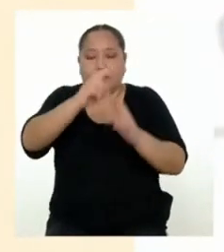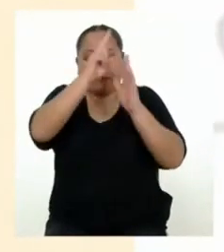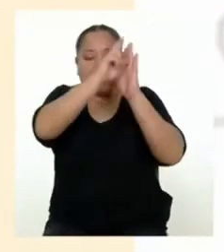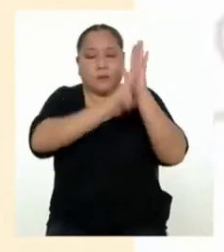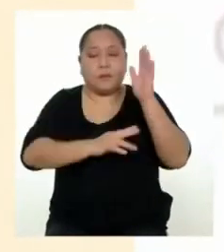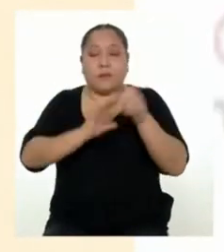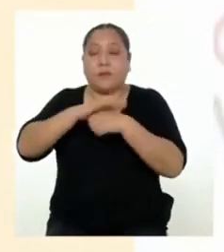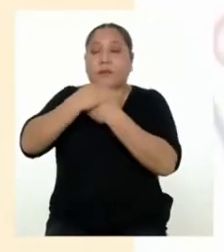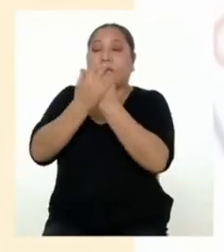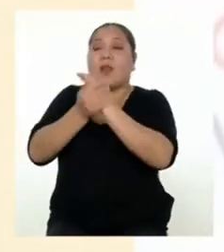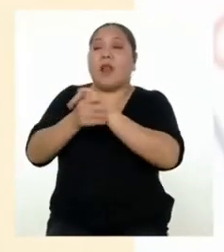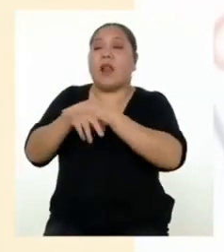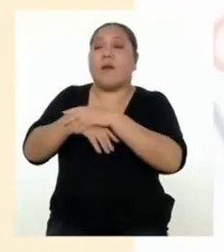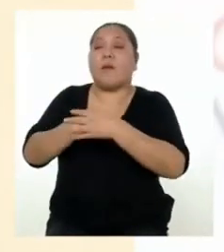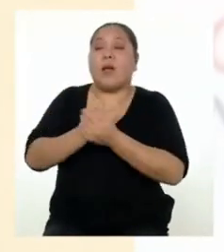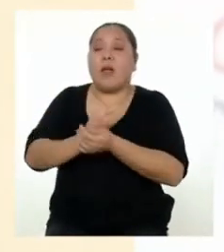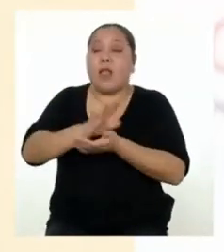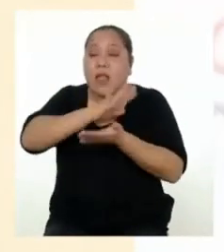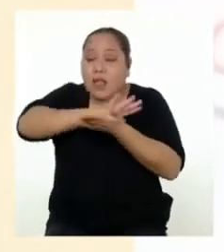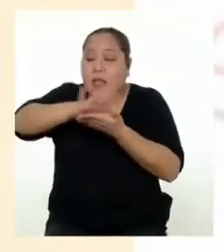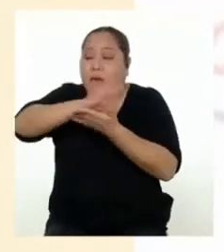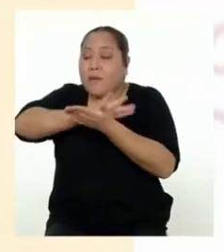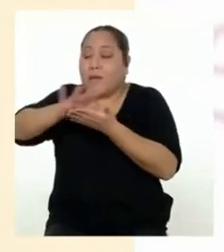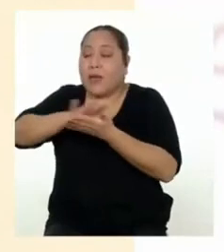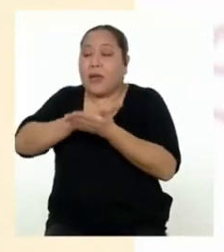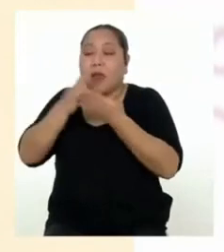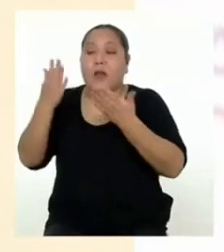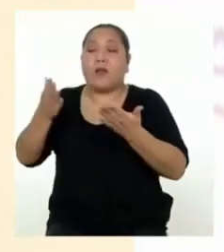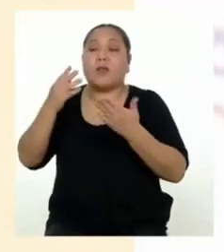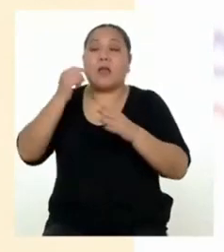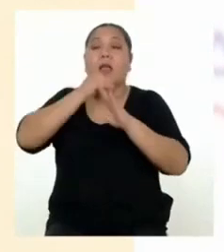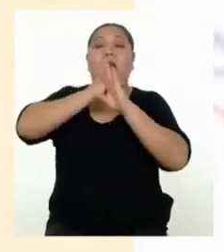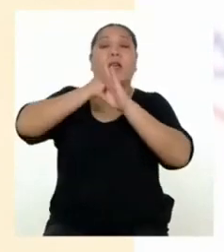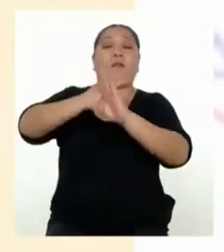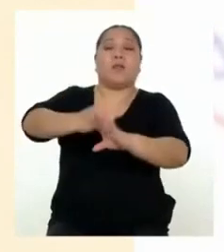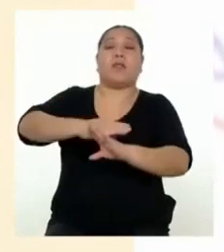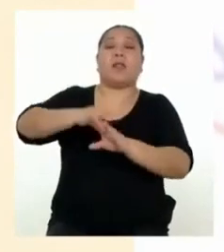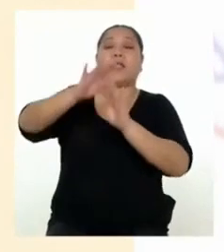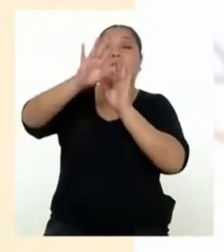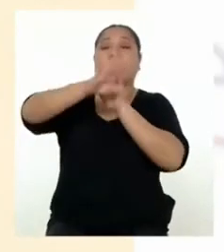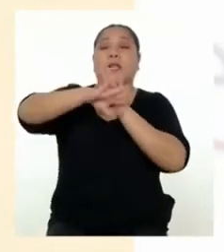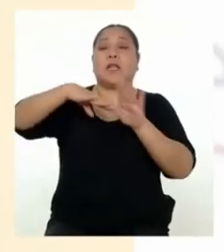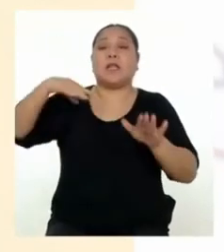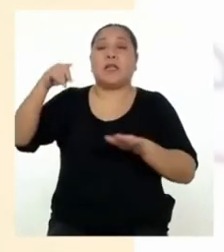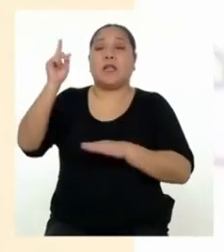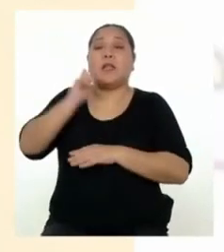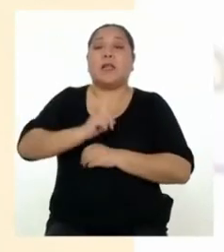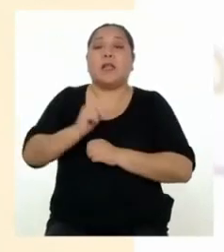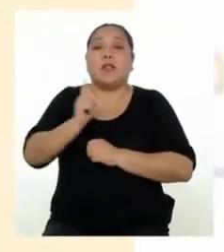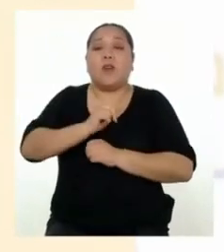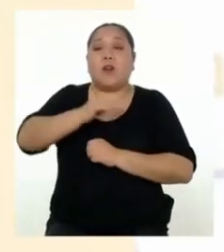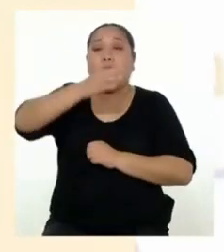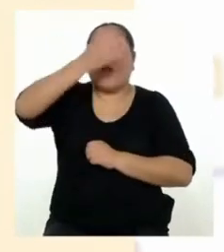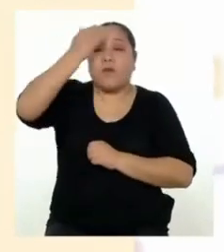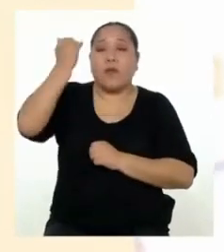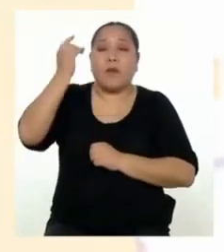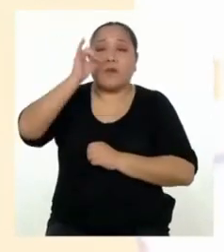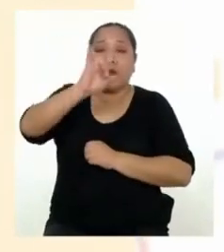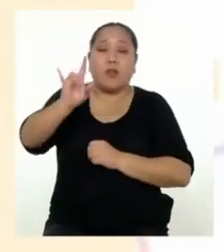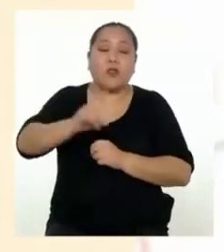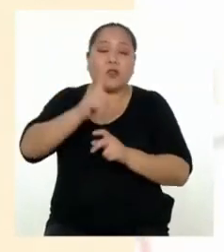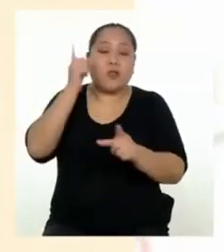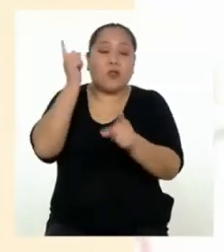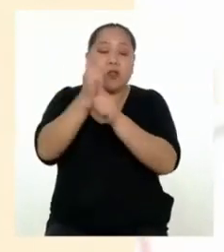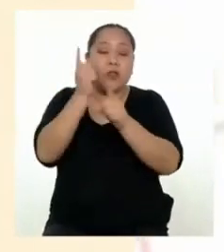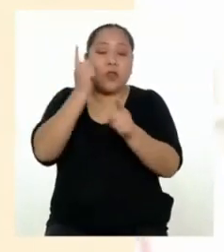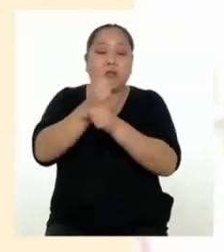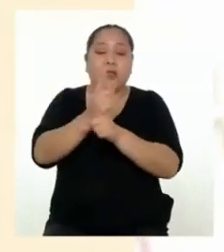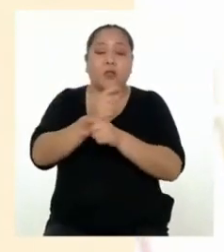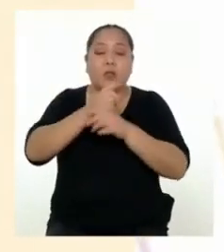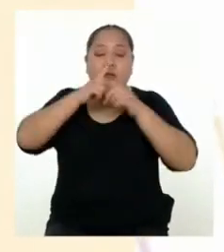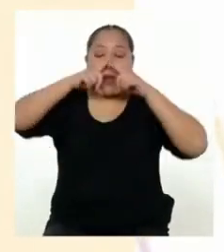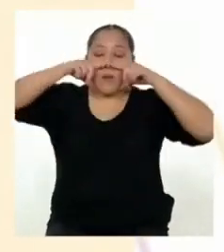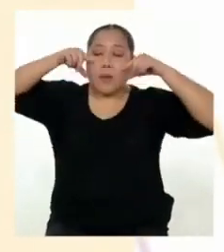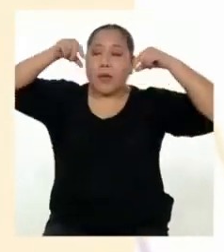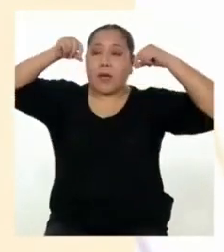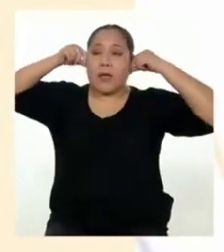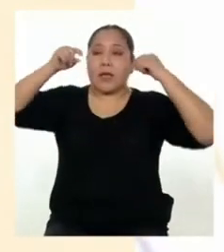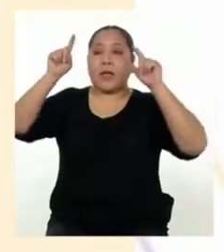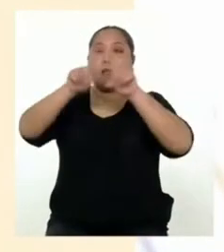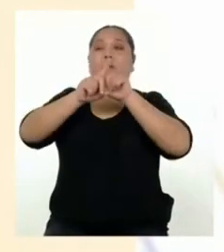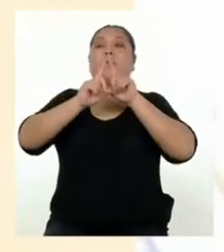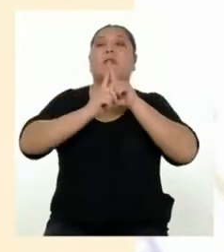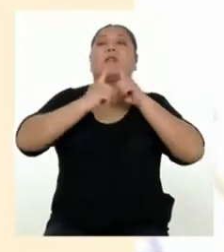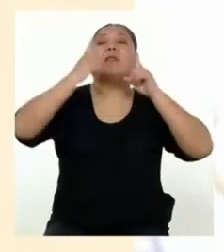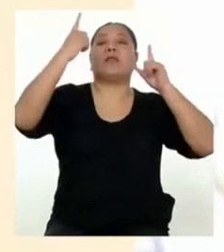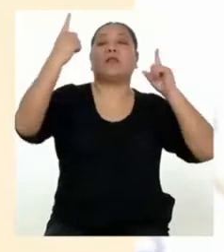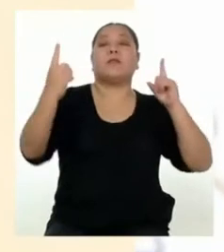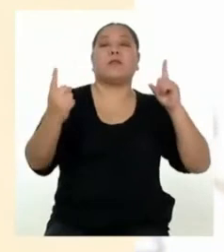Lavarnos las manos, desinfectar los alimentos, evitar salir. Y si lo hacemos, no olvidarnos del uso correcto de la mascarilla y el distanciamiento